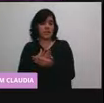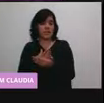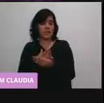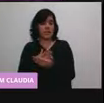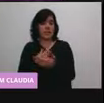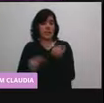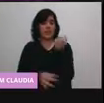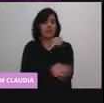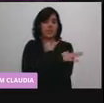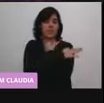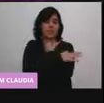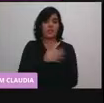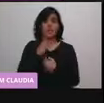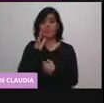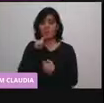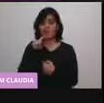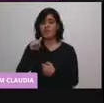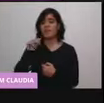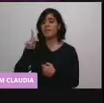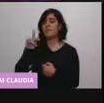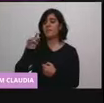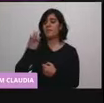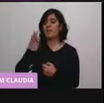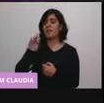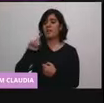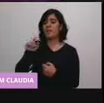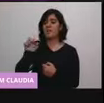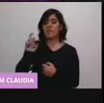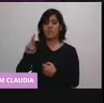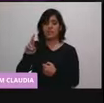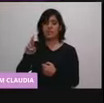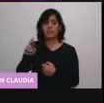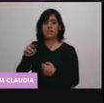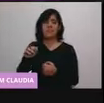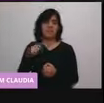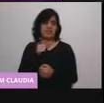lactando es la Pfizer, por indicaciones del fabricante.